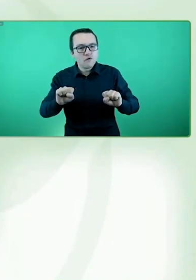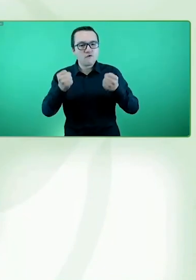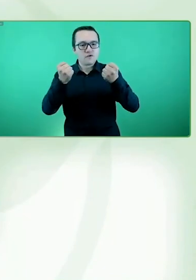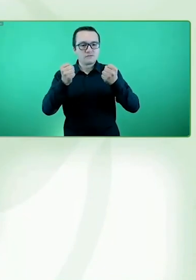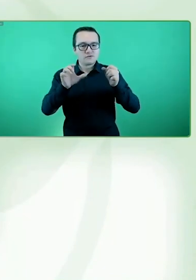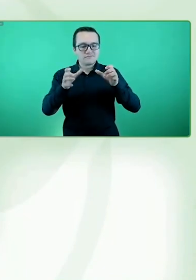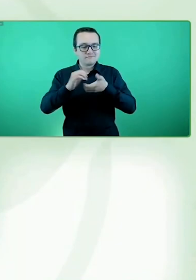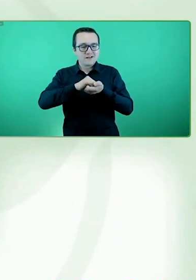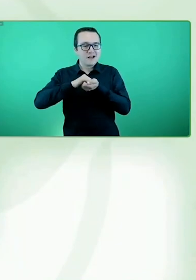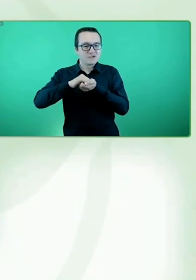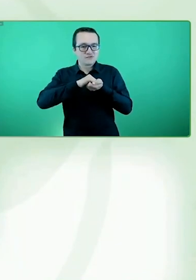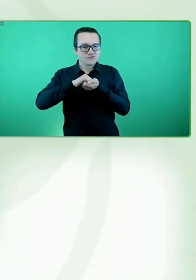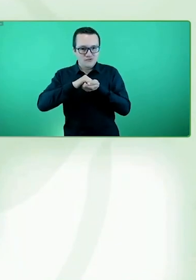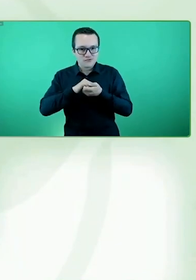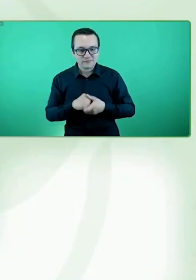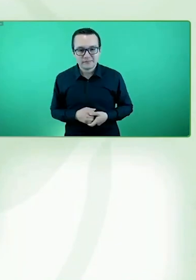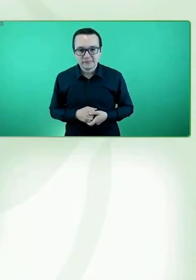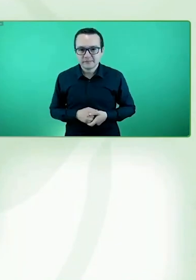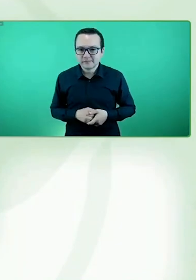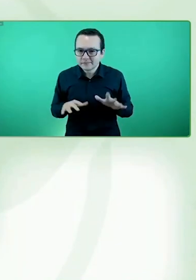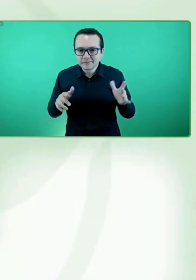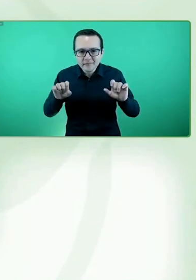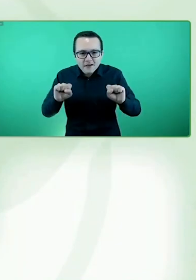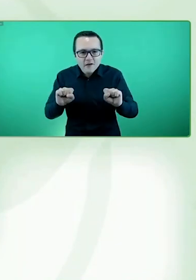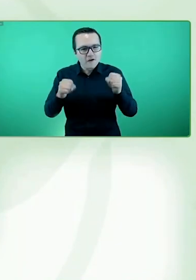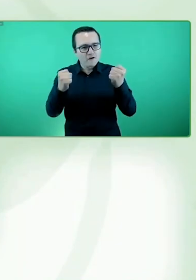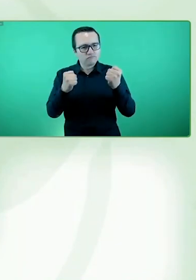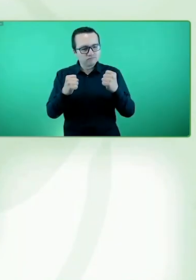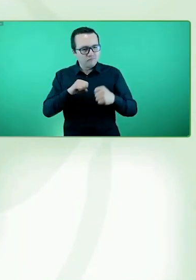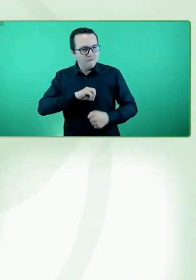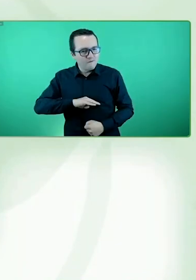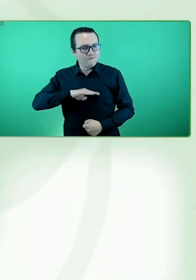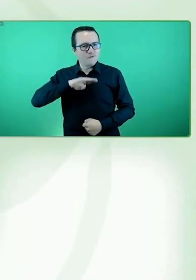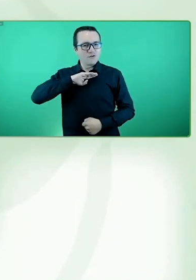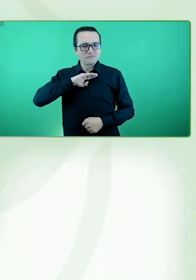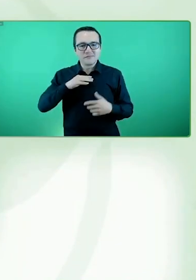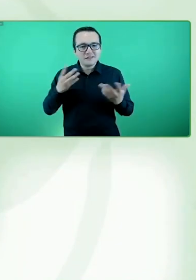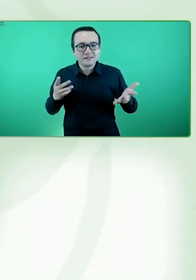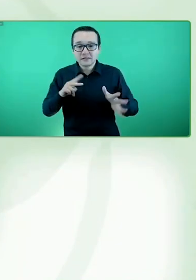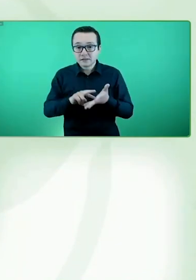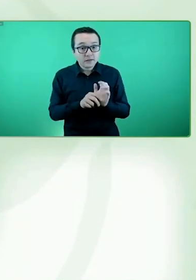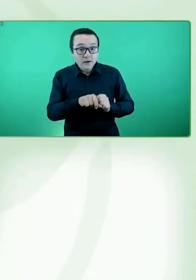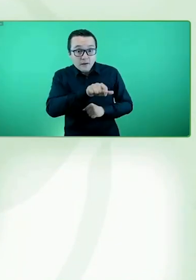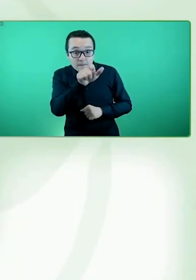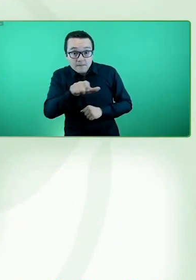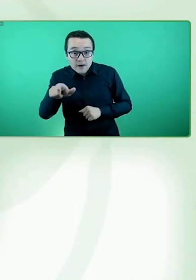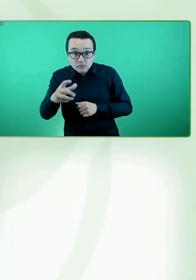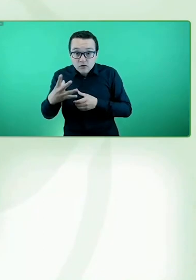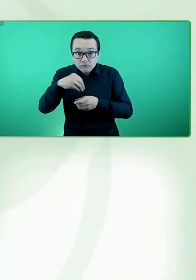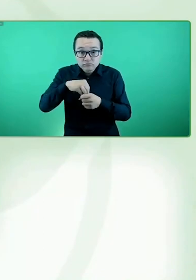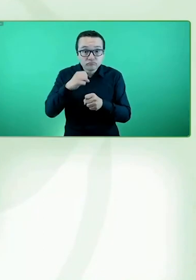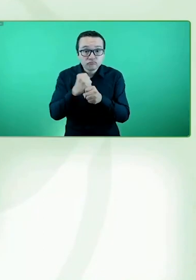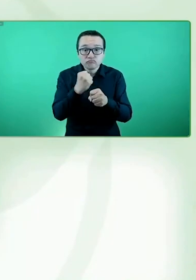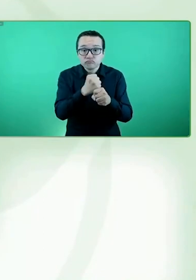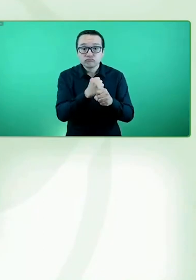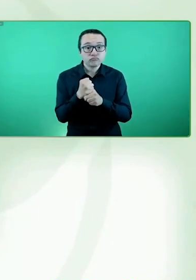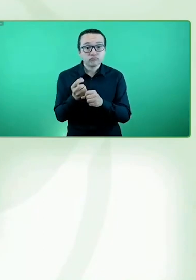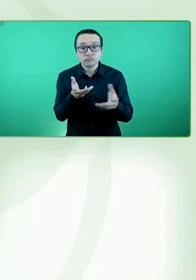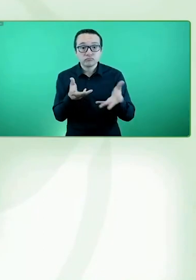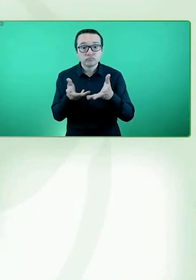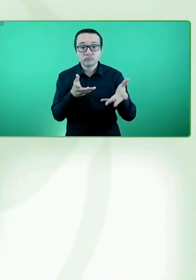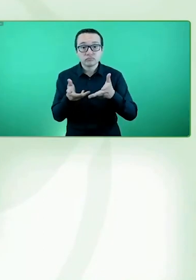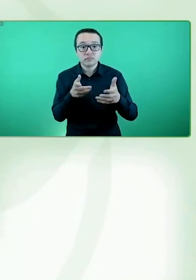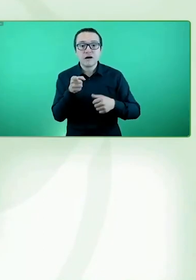permite, en definitiva, la participación de todos y cada una de las personas que conforman esas organizaciones. En el caso de